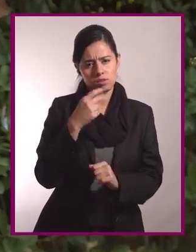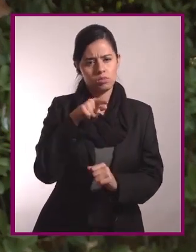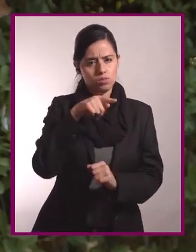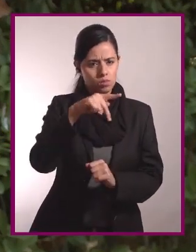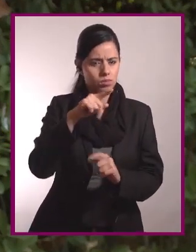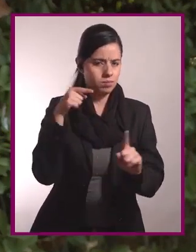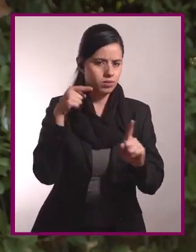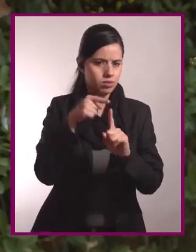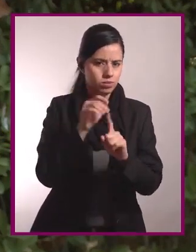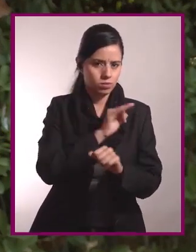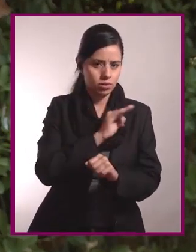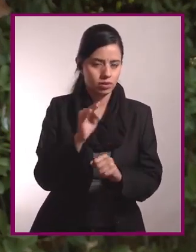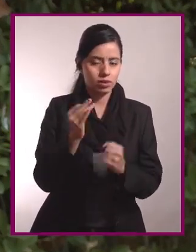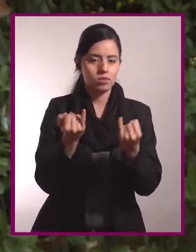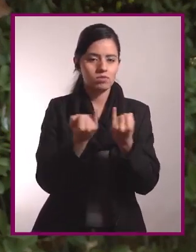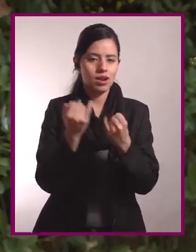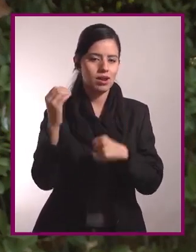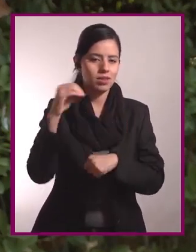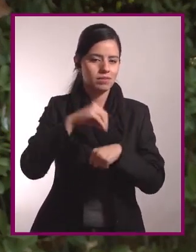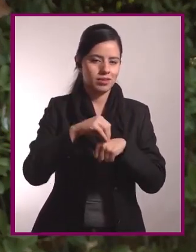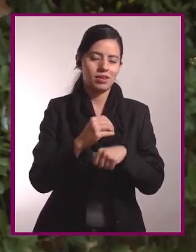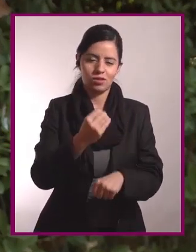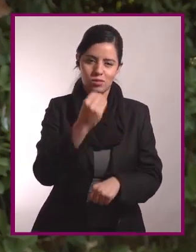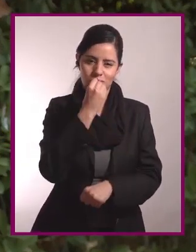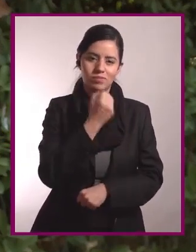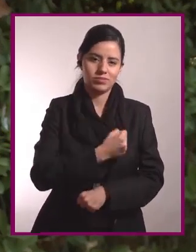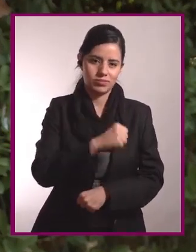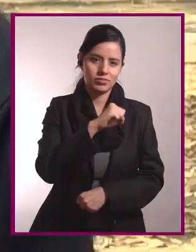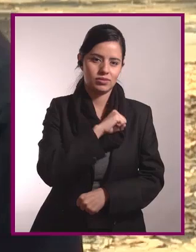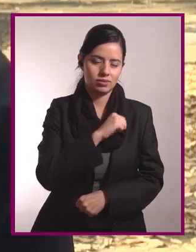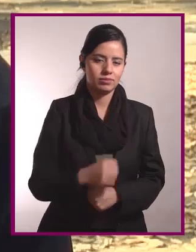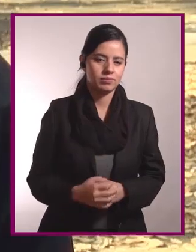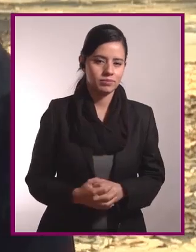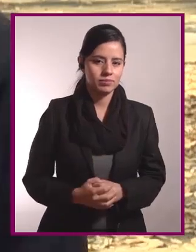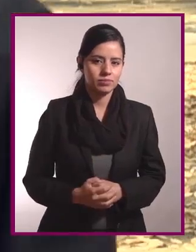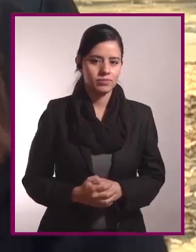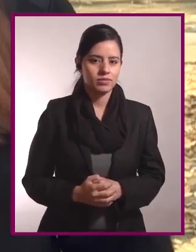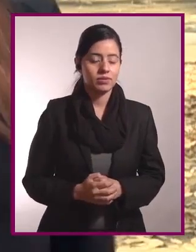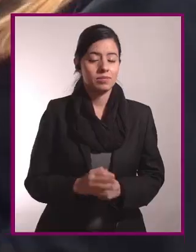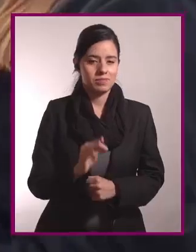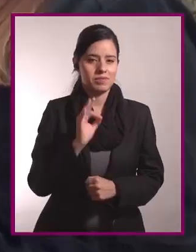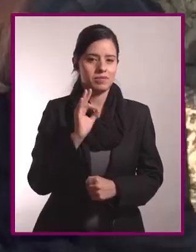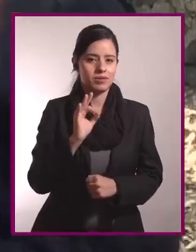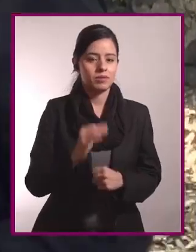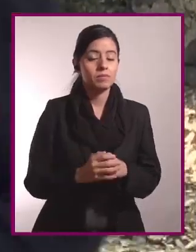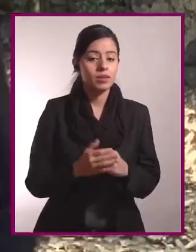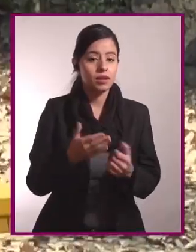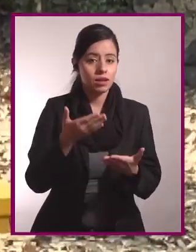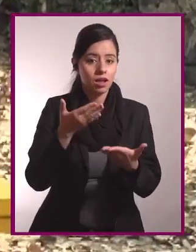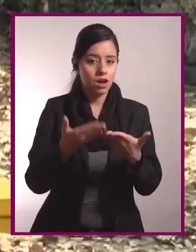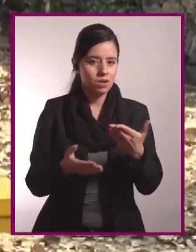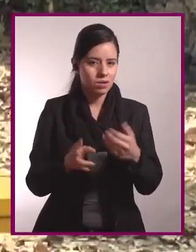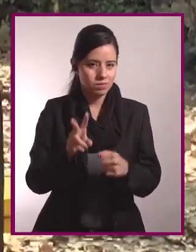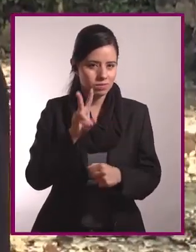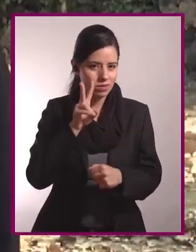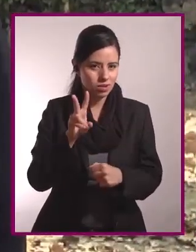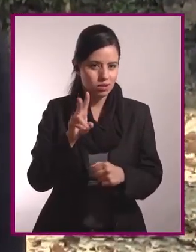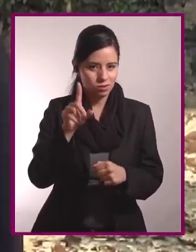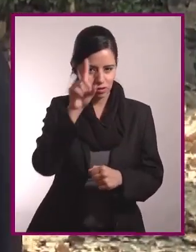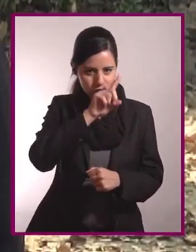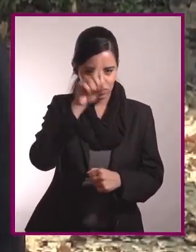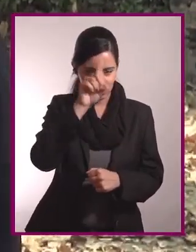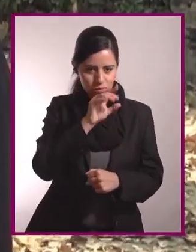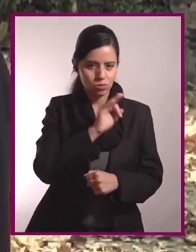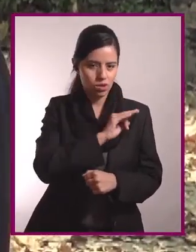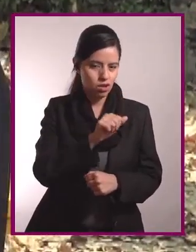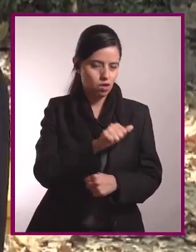importante complementarlo con una buena alimentación. Perfecto. Ahora, vamos a ver un tutorial sobre